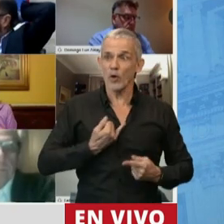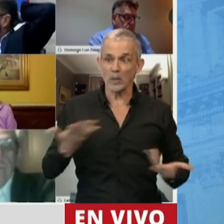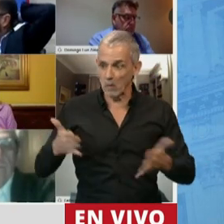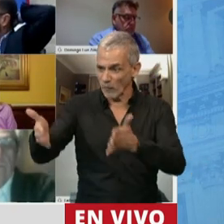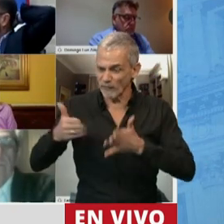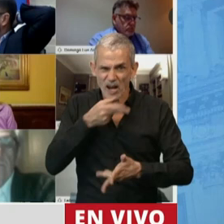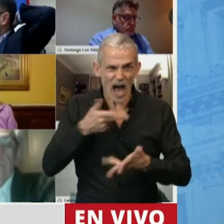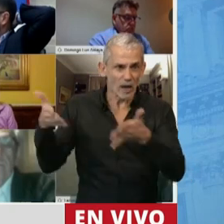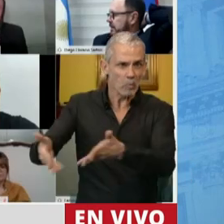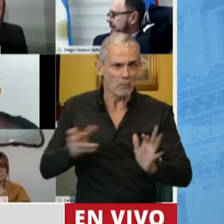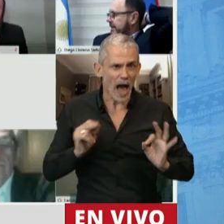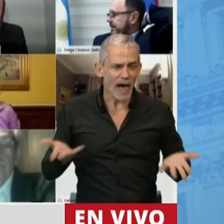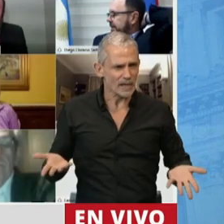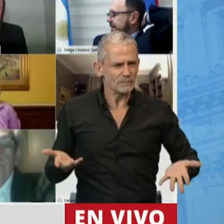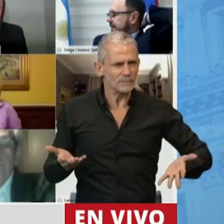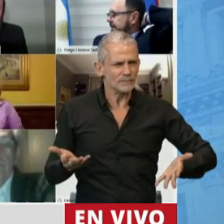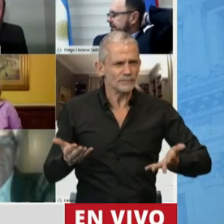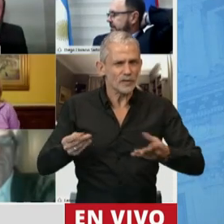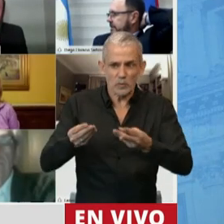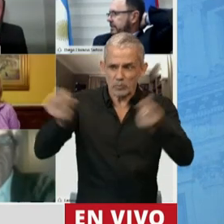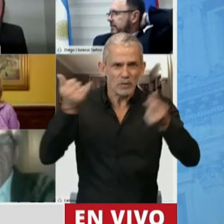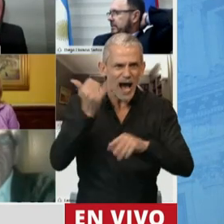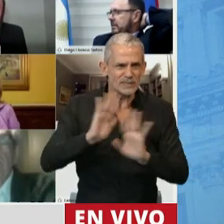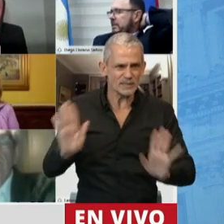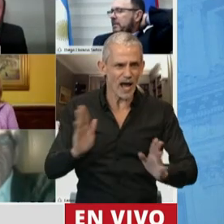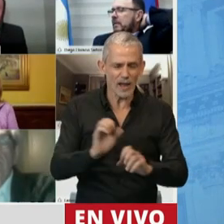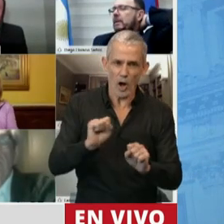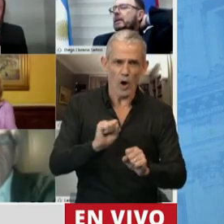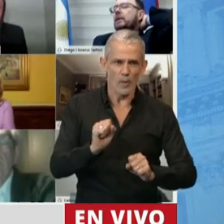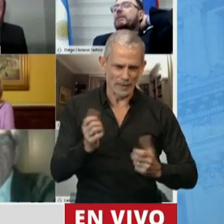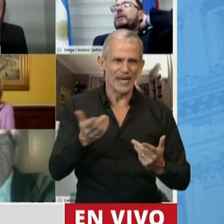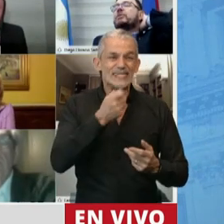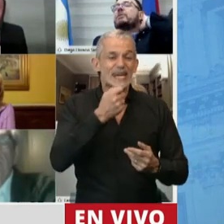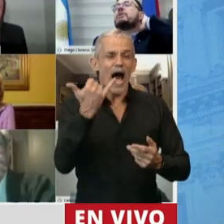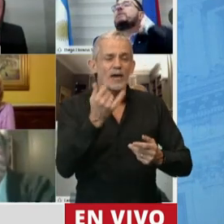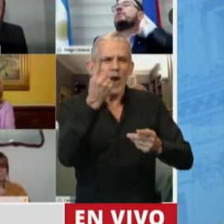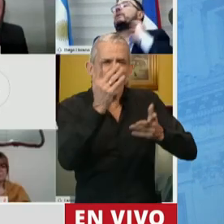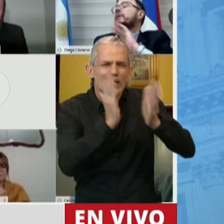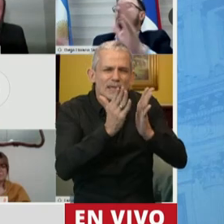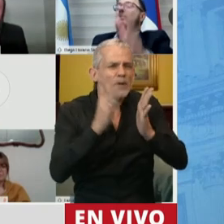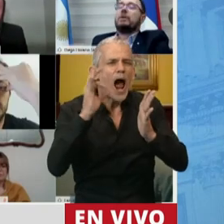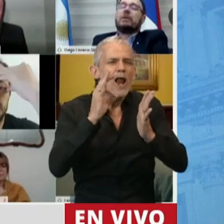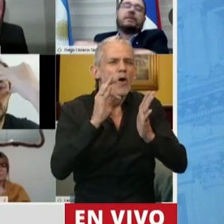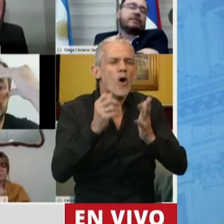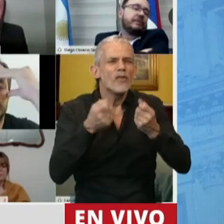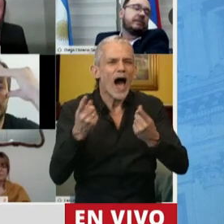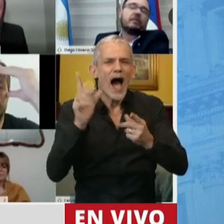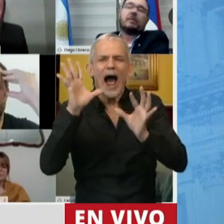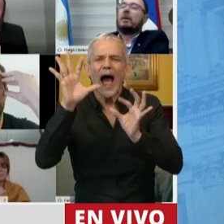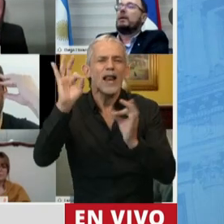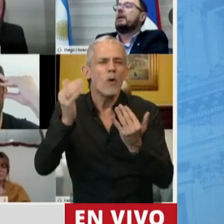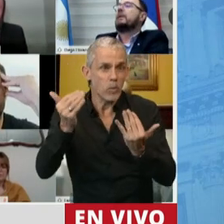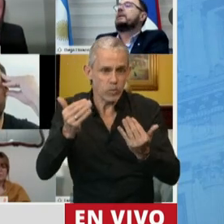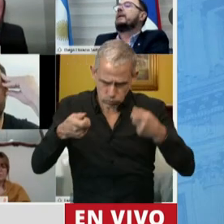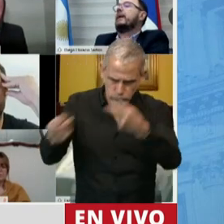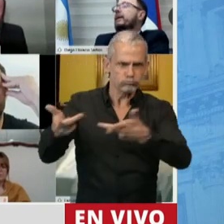si tenemos un instrumento más que fortalezca a estos cuerpos enfermos, está muy bien y ojalá haya muchos